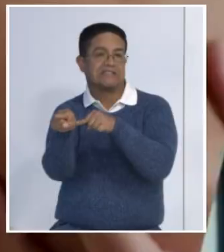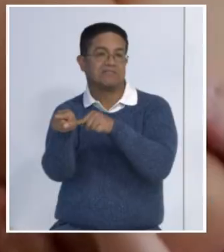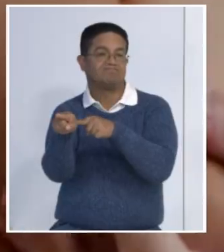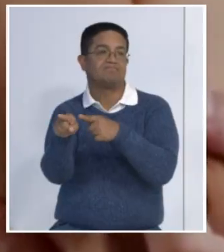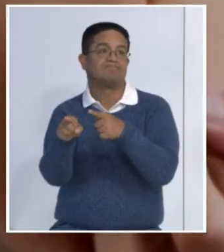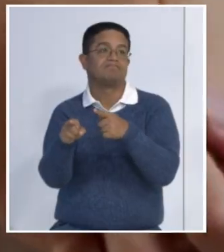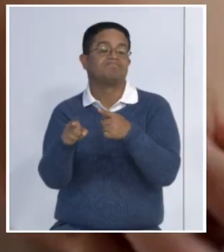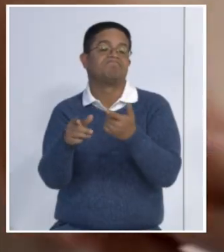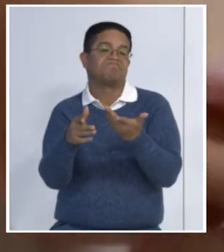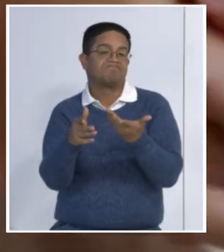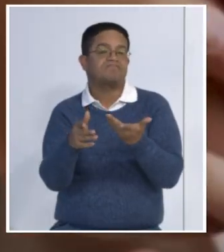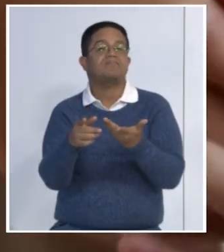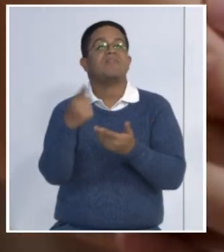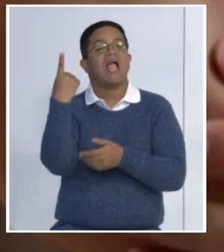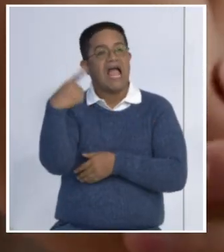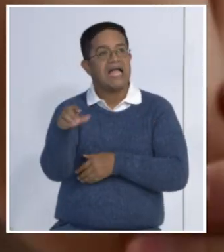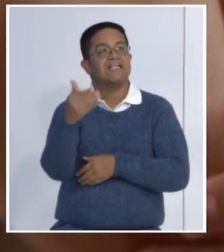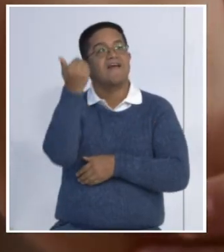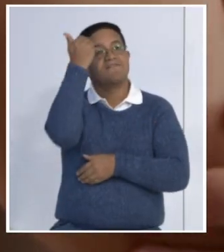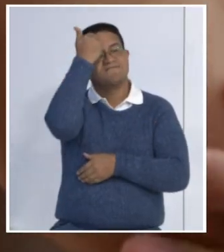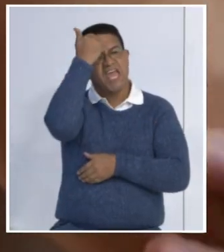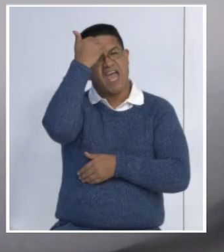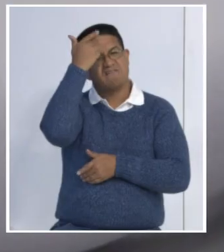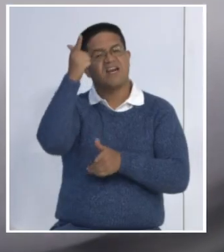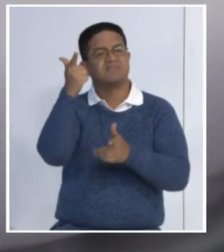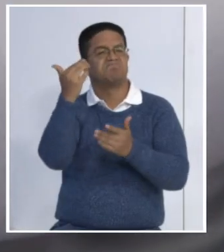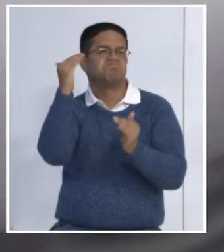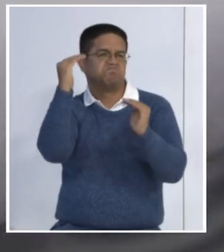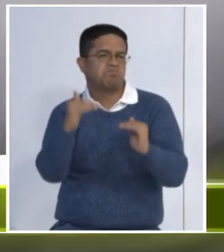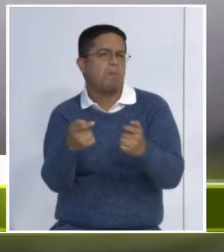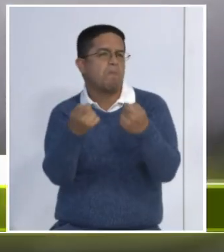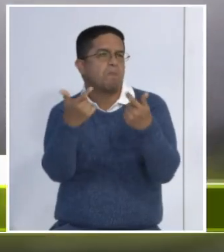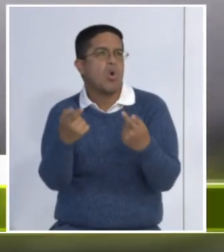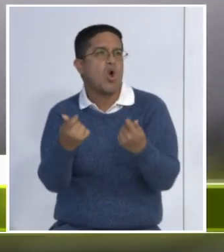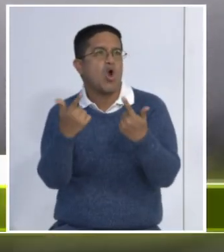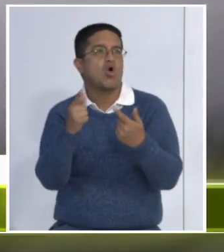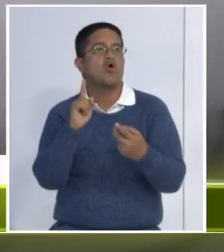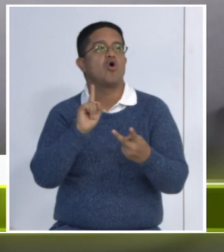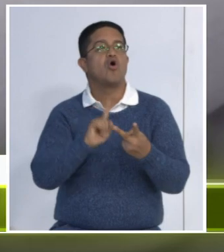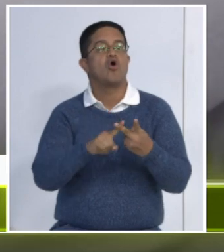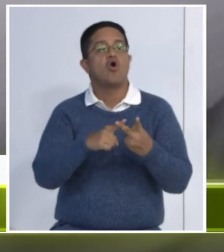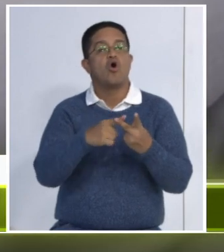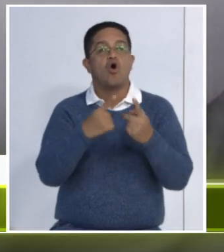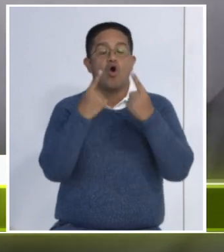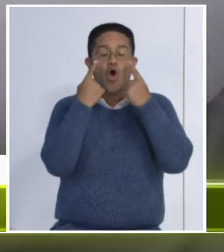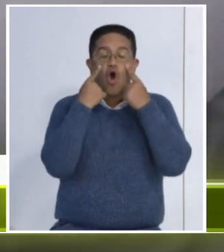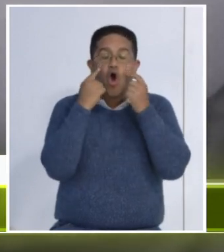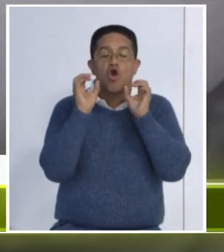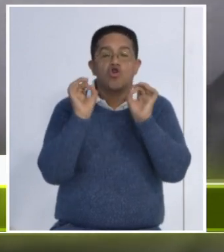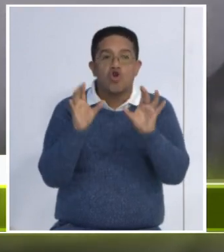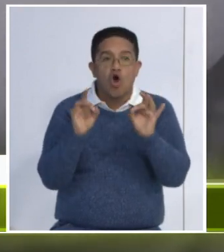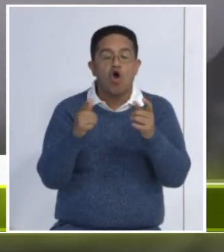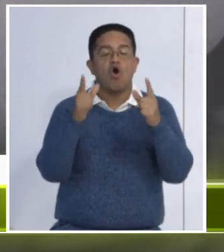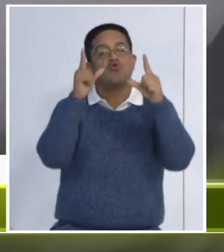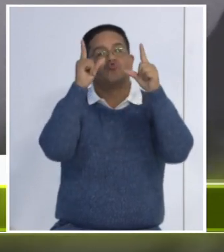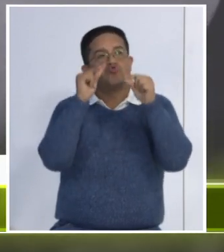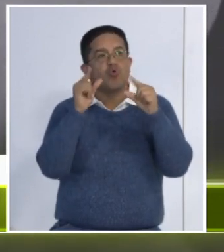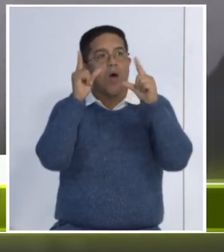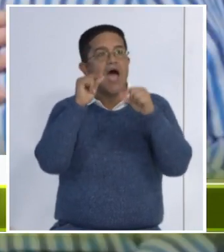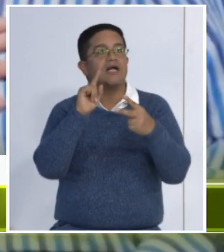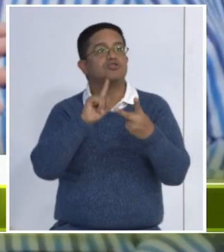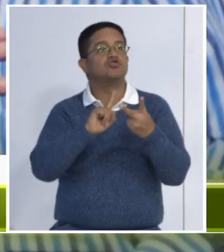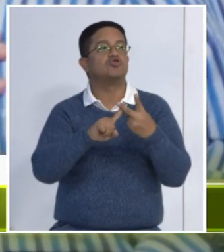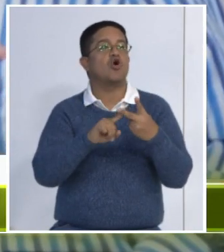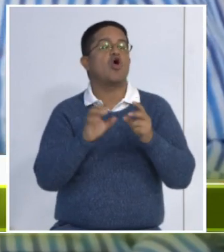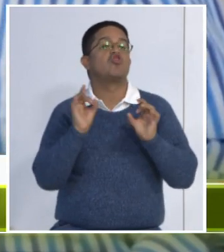común e incluye fiebre no superior a 38.5 grados, conjuntivitis, somnolencia, inflamación